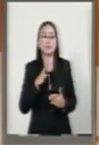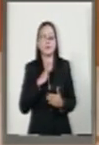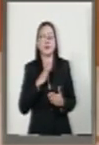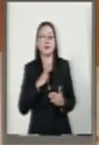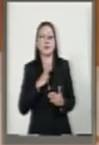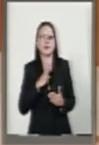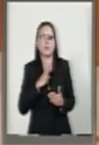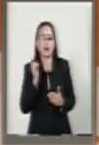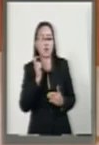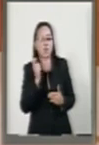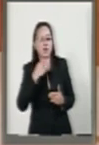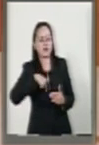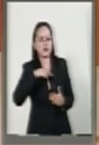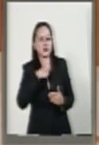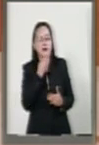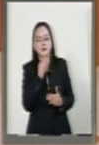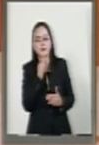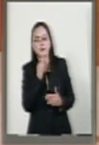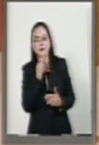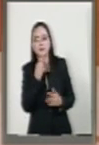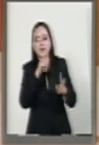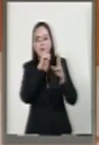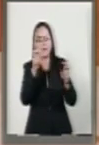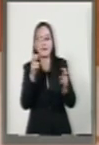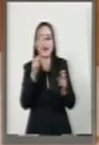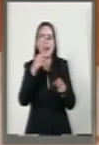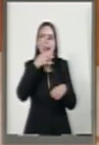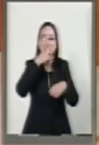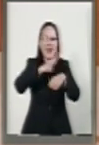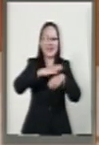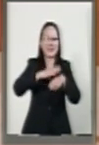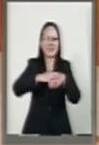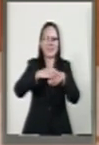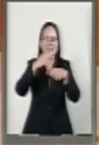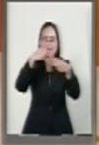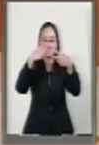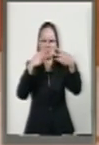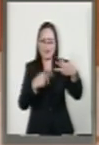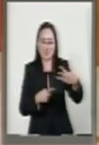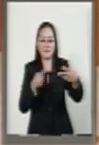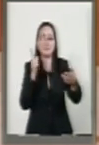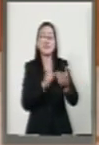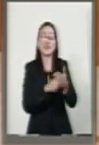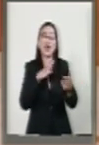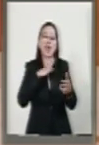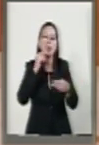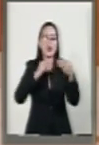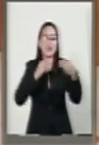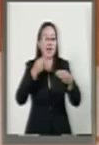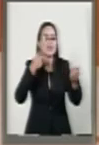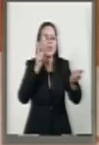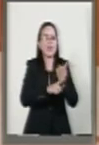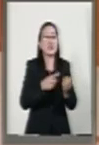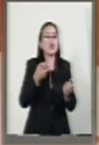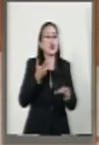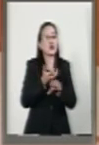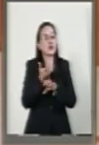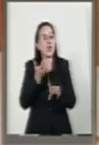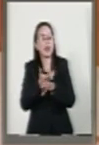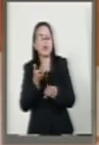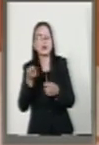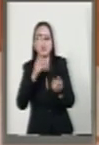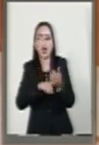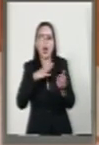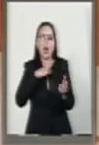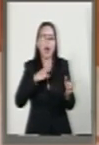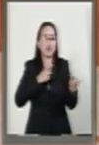Cuando hablamos de la semaforización, pues hablamos de los tres niveles bajo los cuales los estados estarán catalogados a efecto